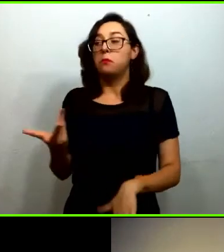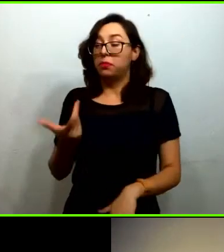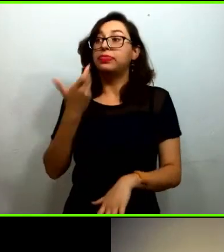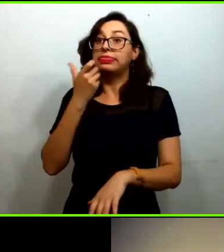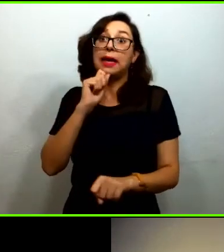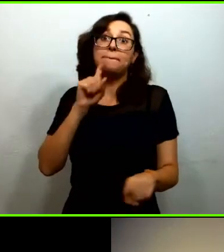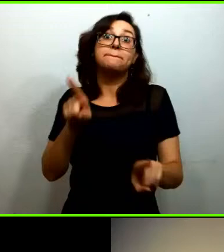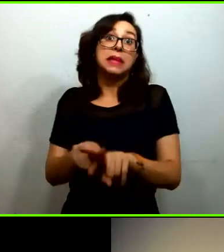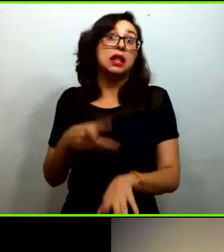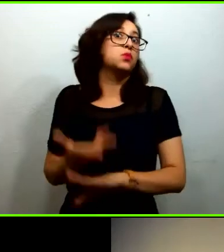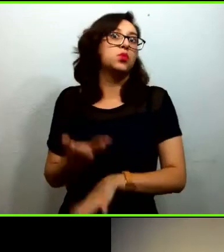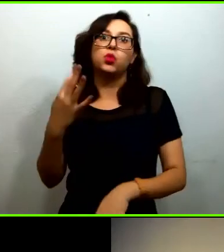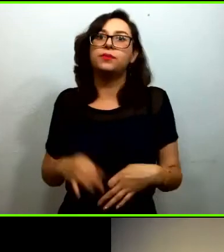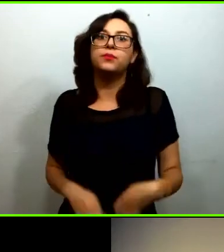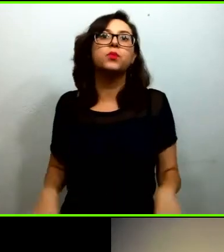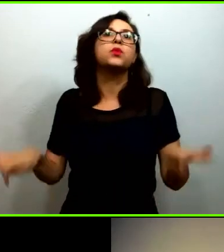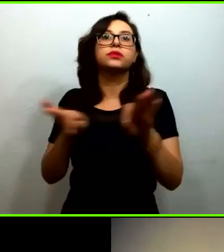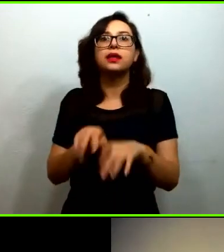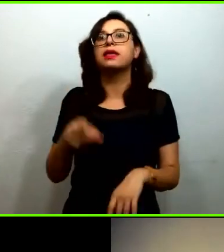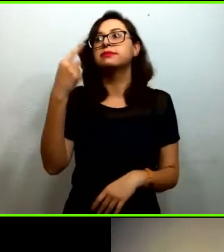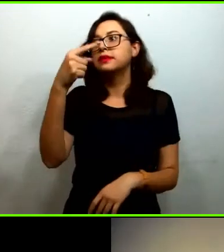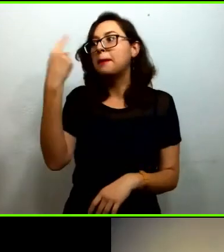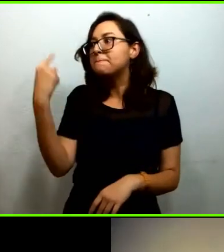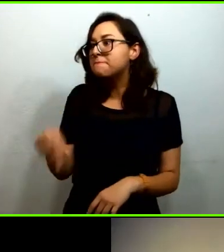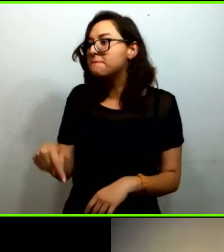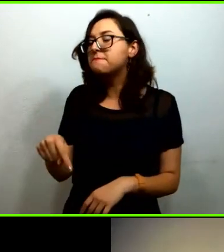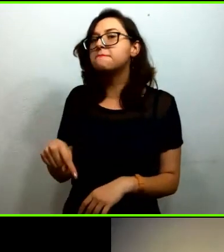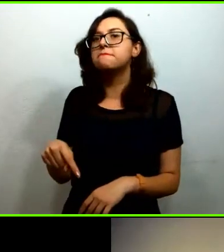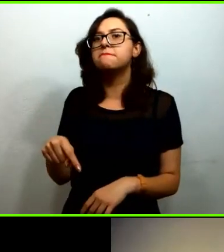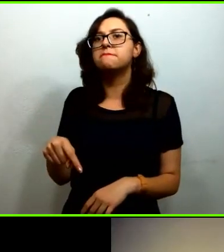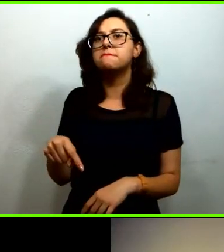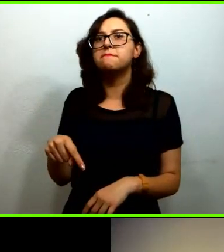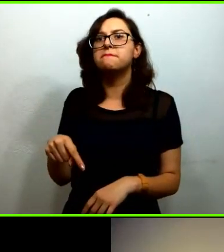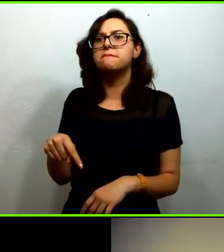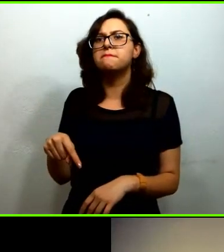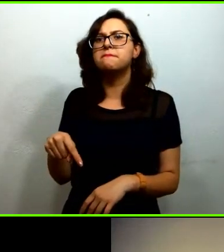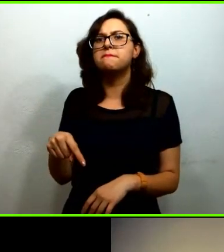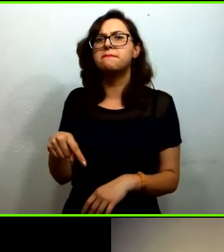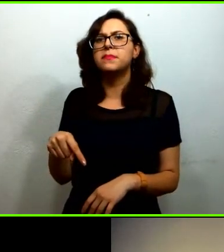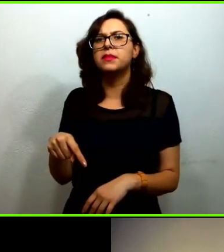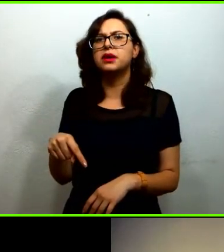para predecir los resultados educativos del entrenamiento